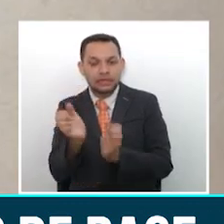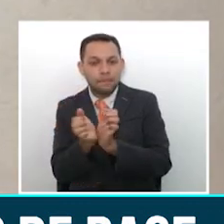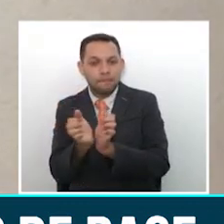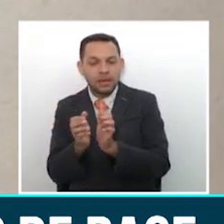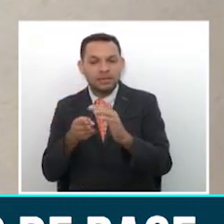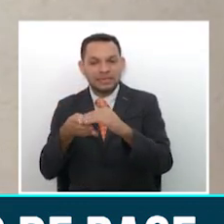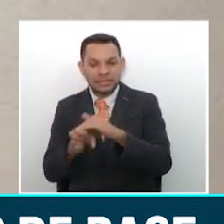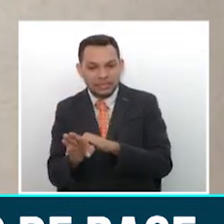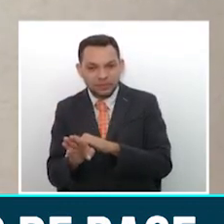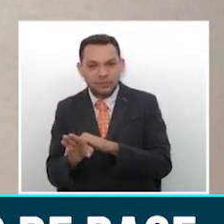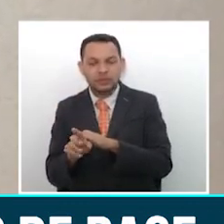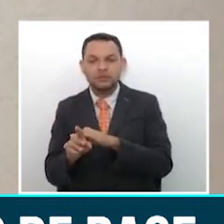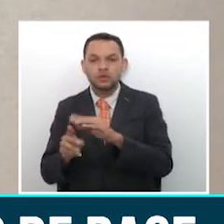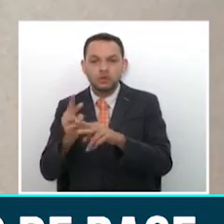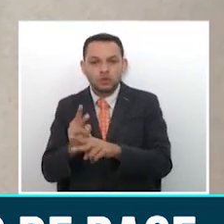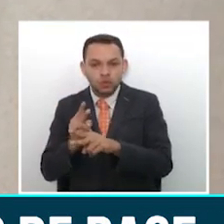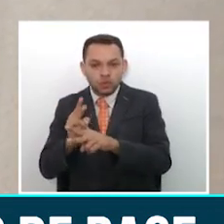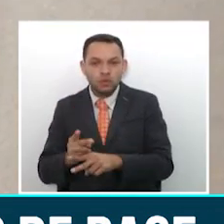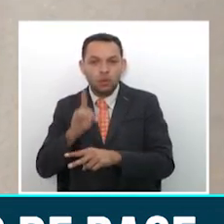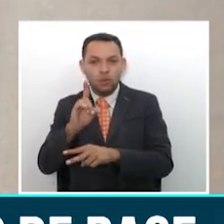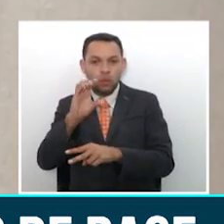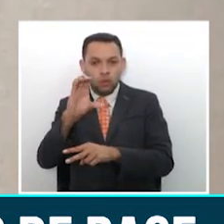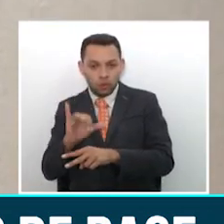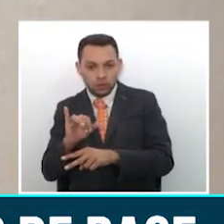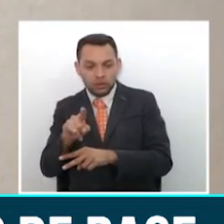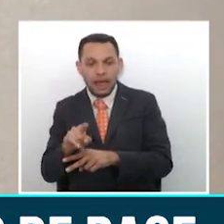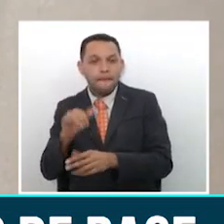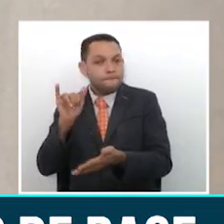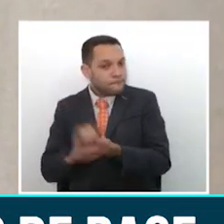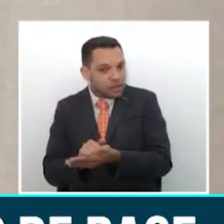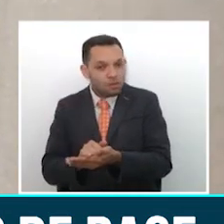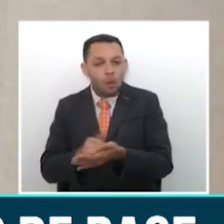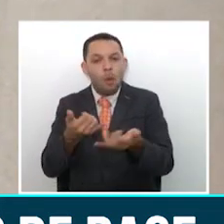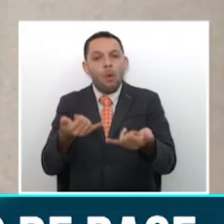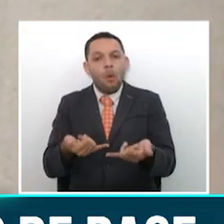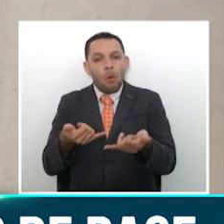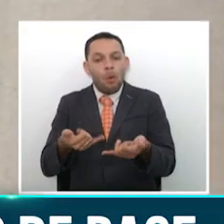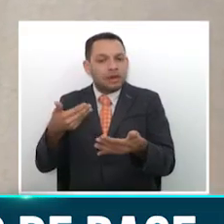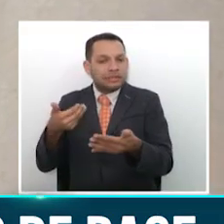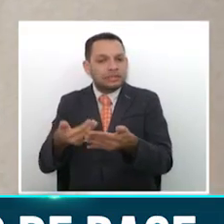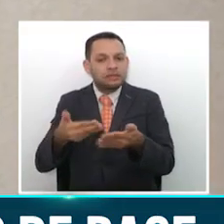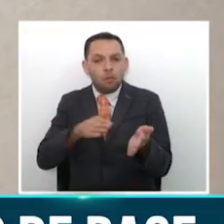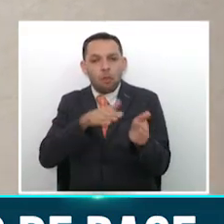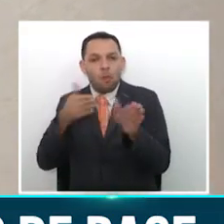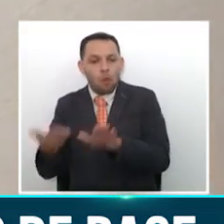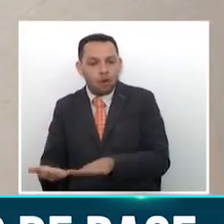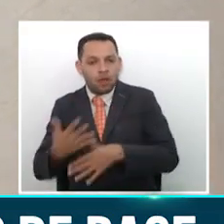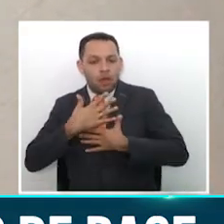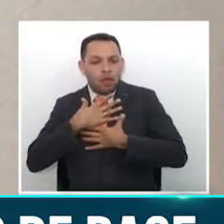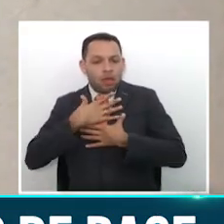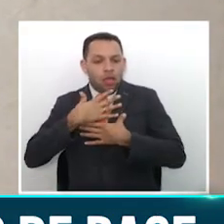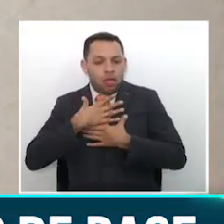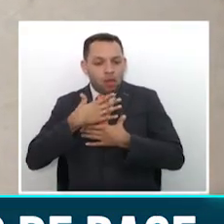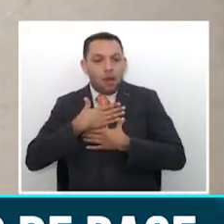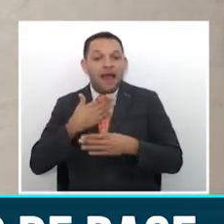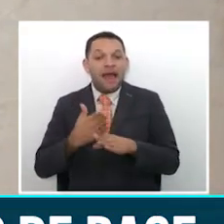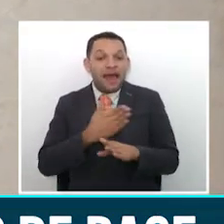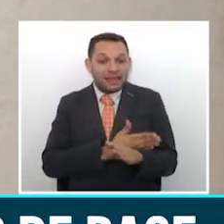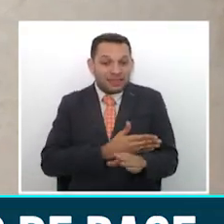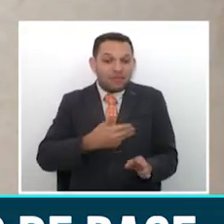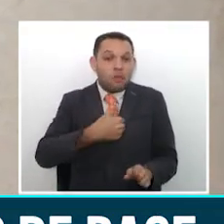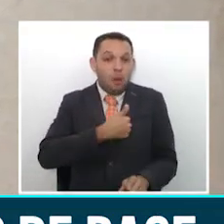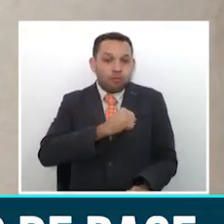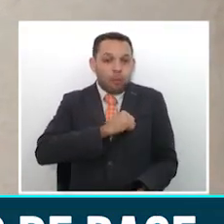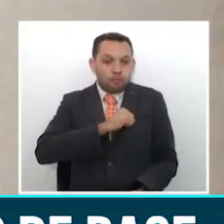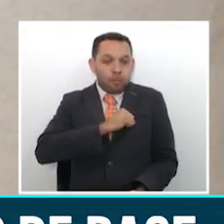unidad de cuidados intensivos el 2 de junio, donde fallece el día de hoy. El paciente tenía una enfermedad cardiovascular, era